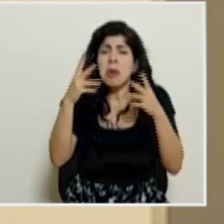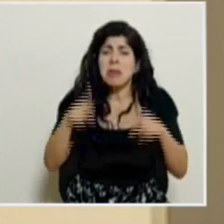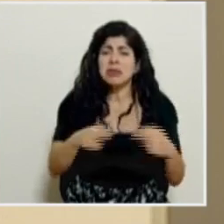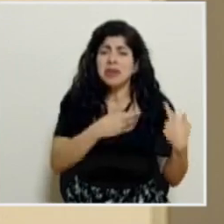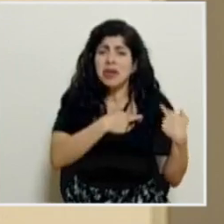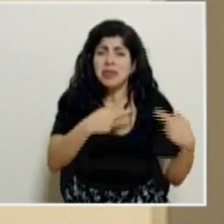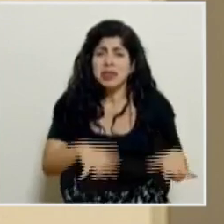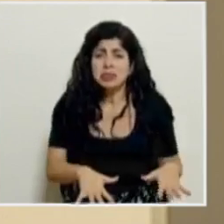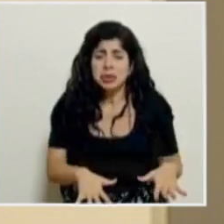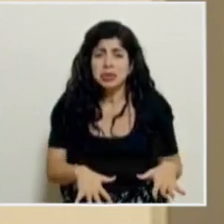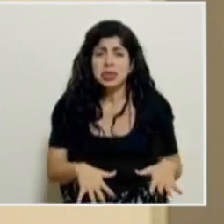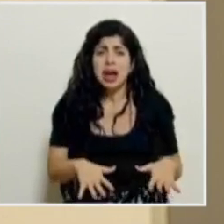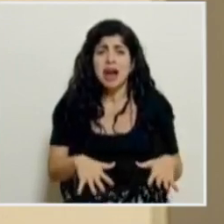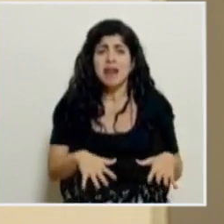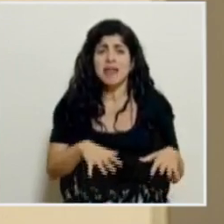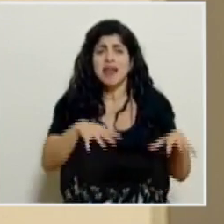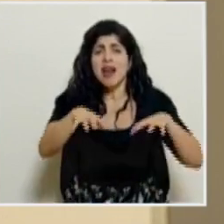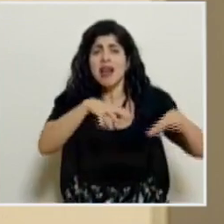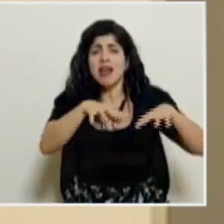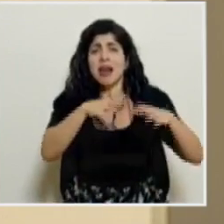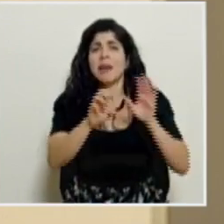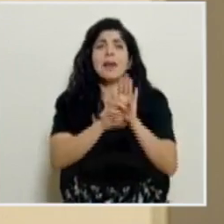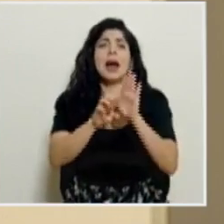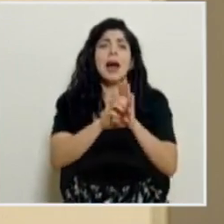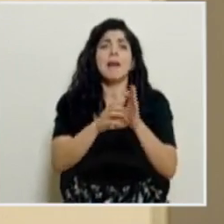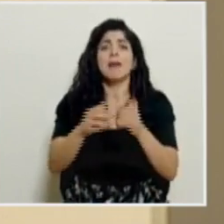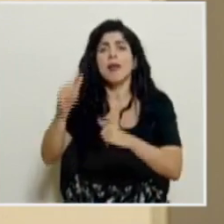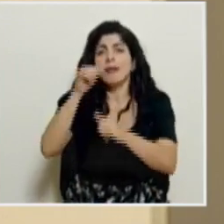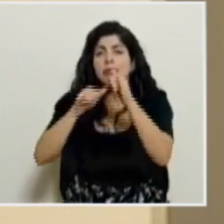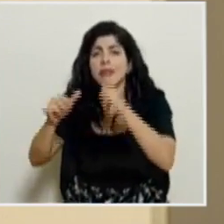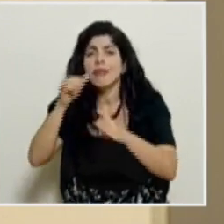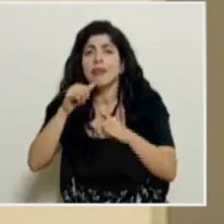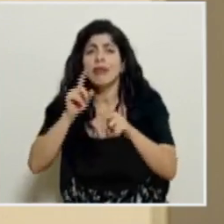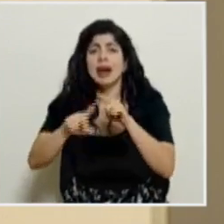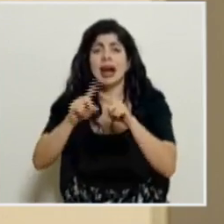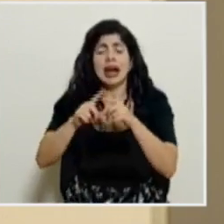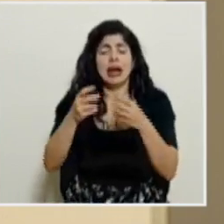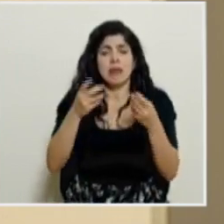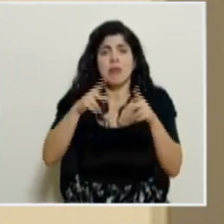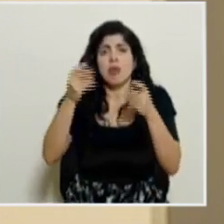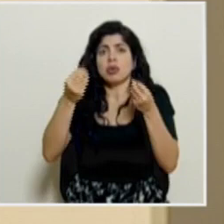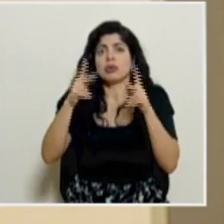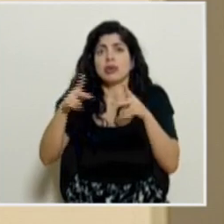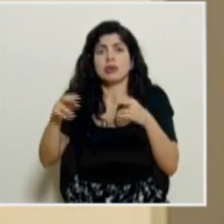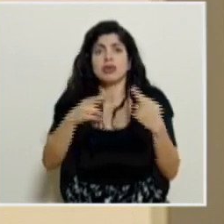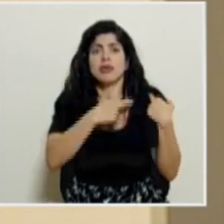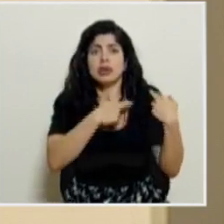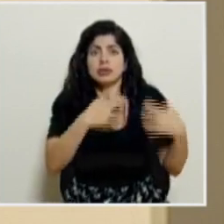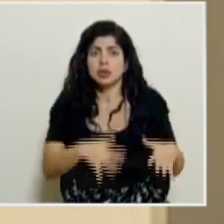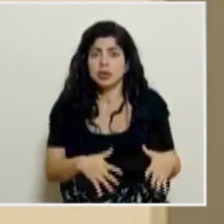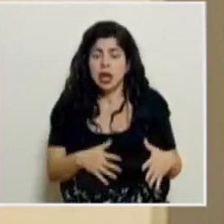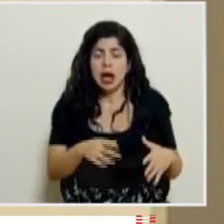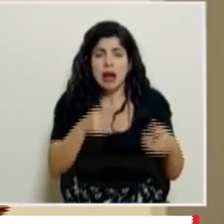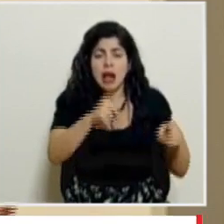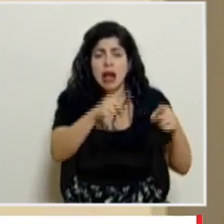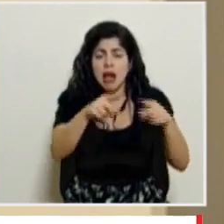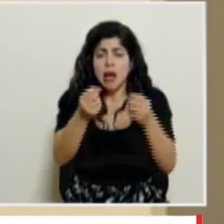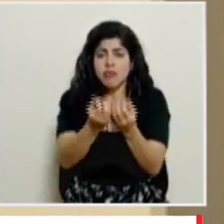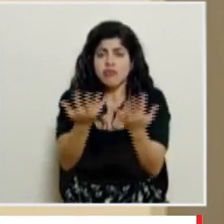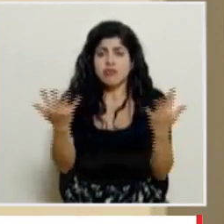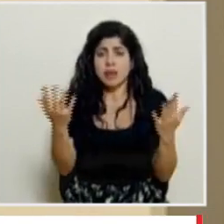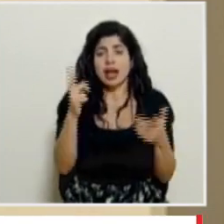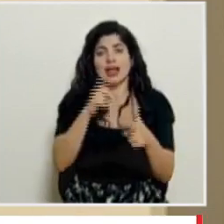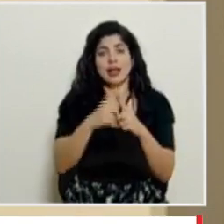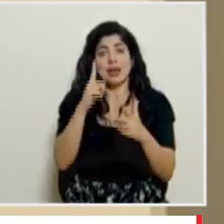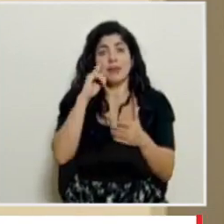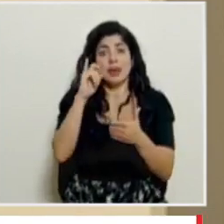en que se han venido comportando alrededor por ejemplo del consumo de licor y otras sustancias de manera que en esta misma